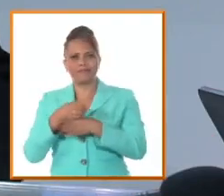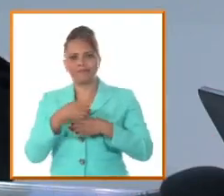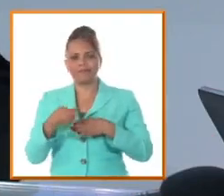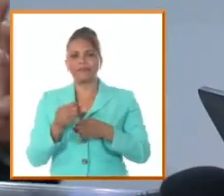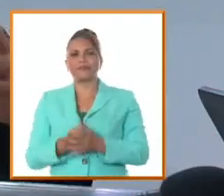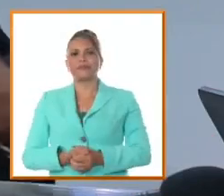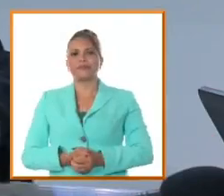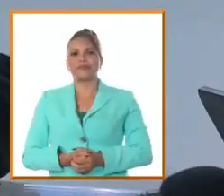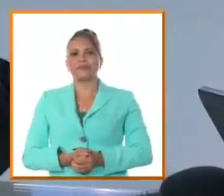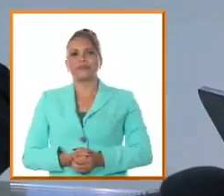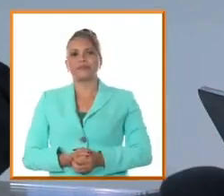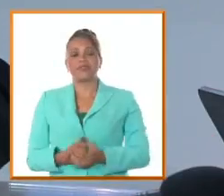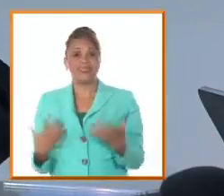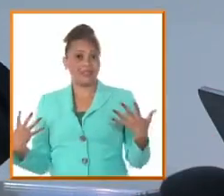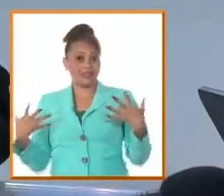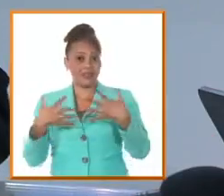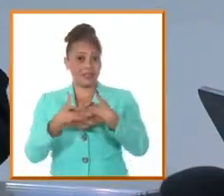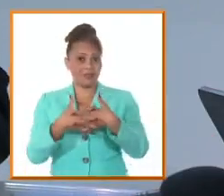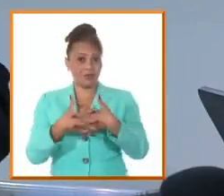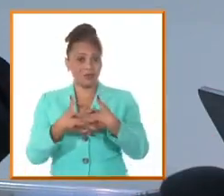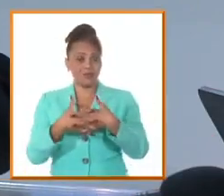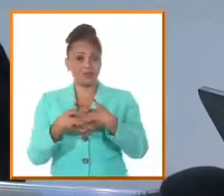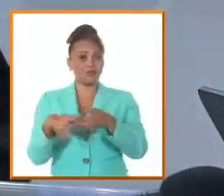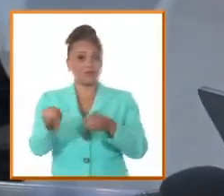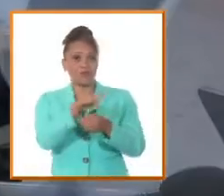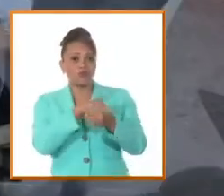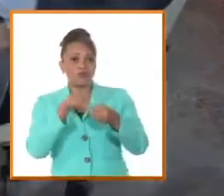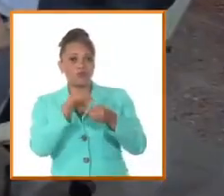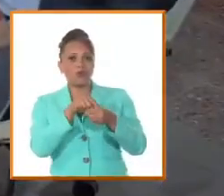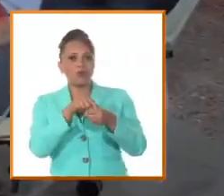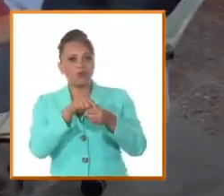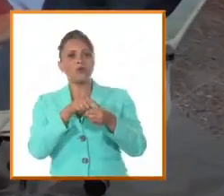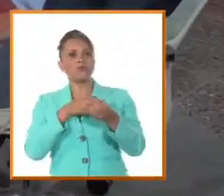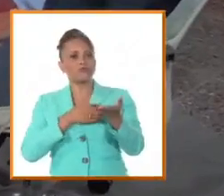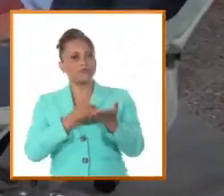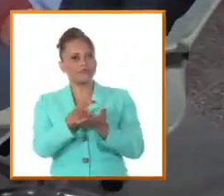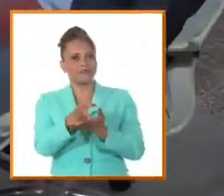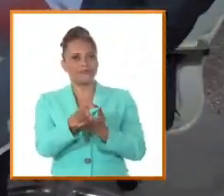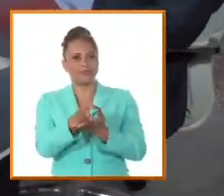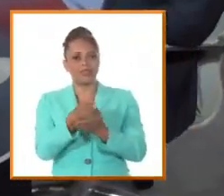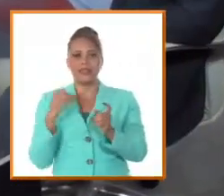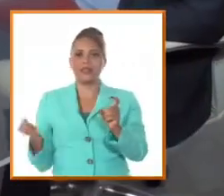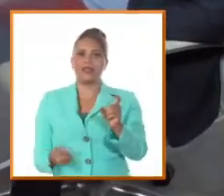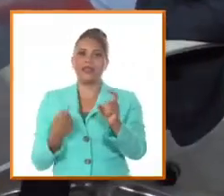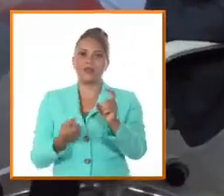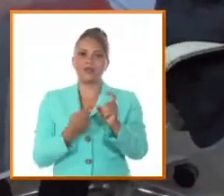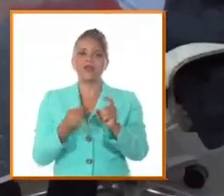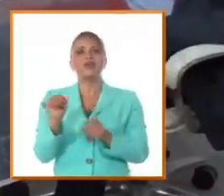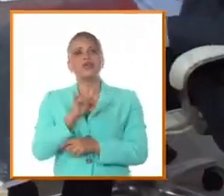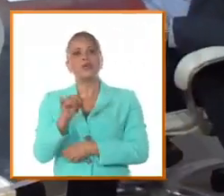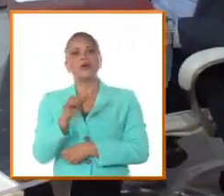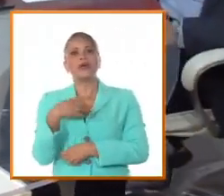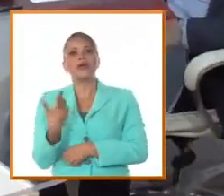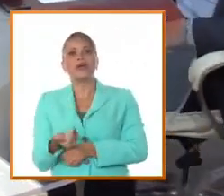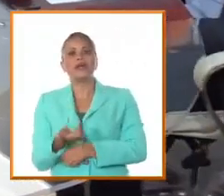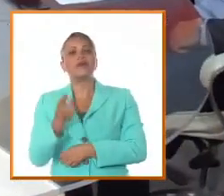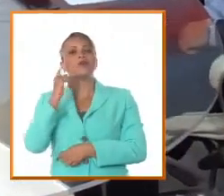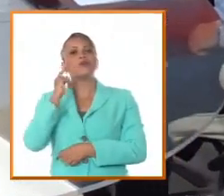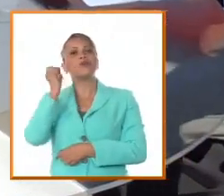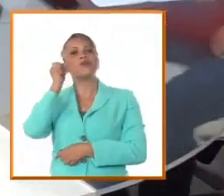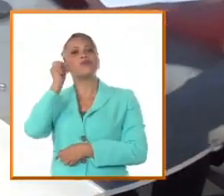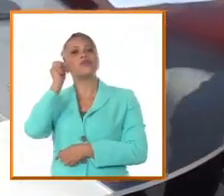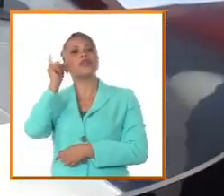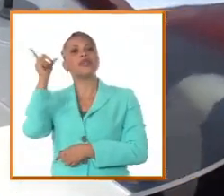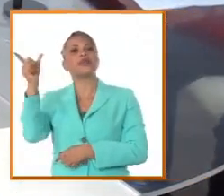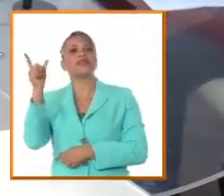Zambrana que se forman en ese ambiente y que ya también están persiguiendo una idea